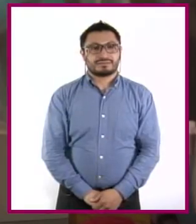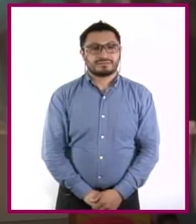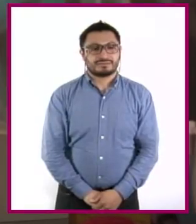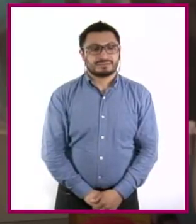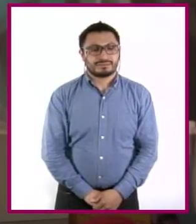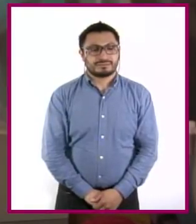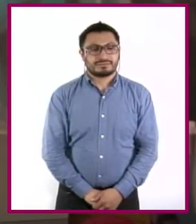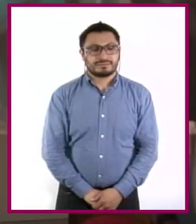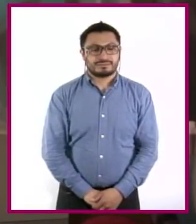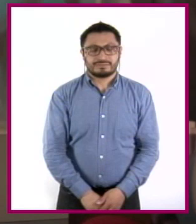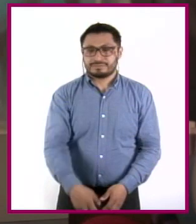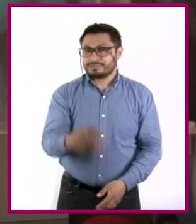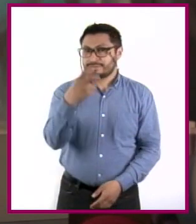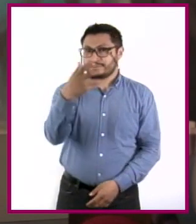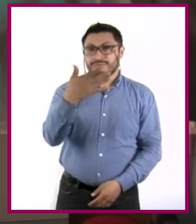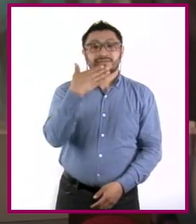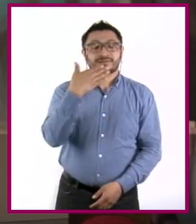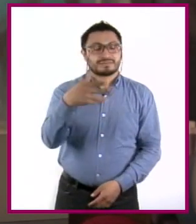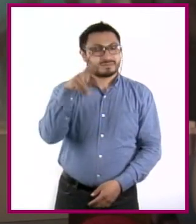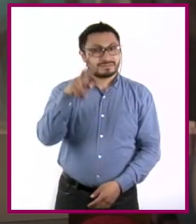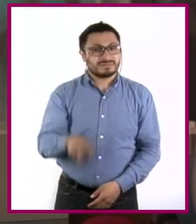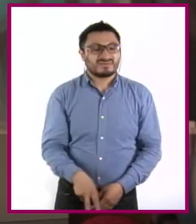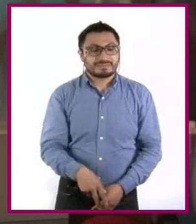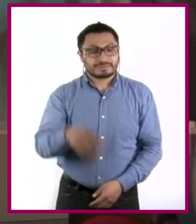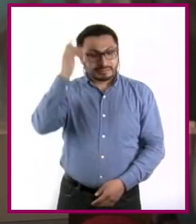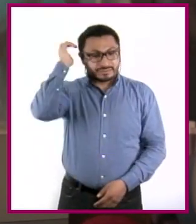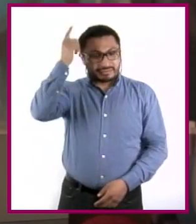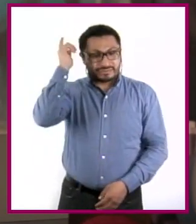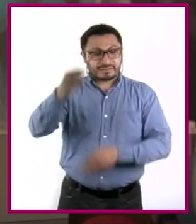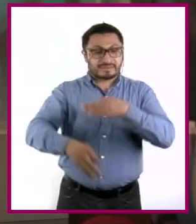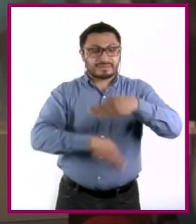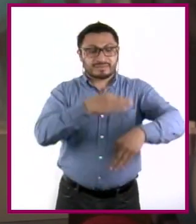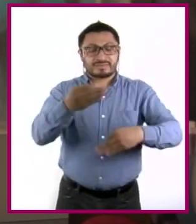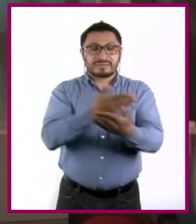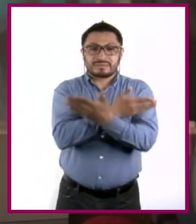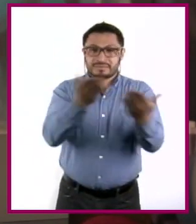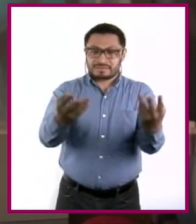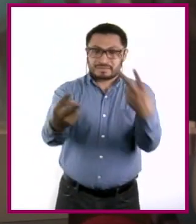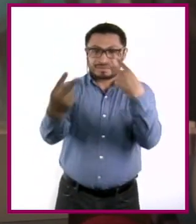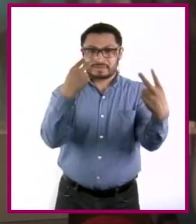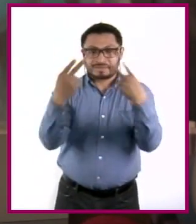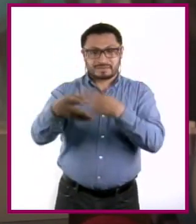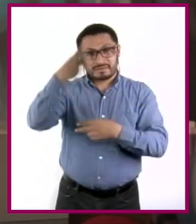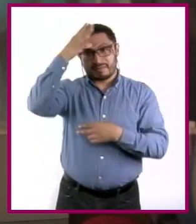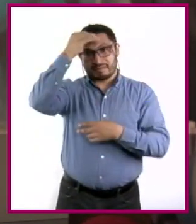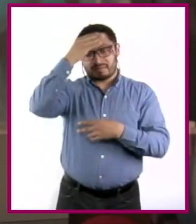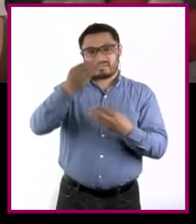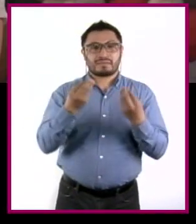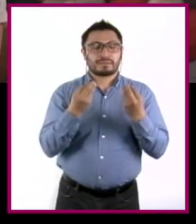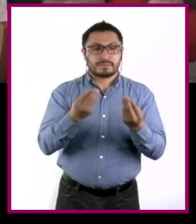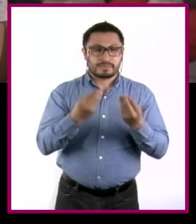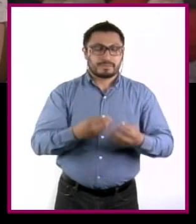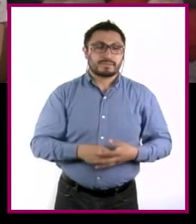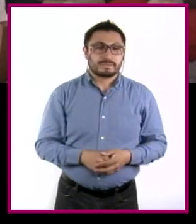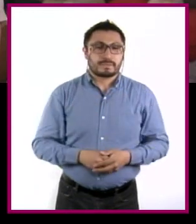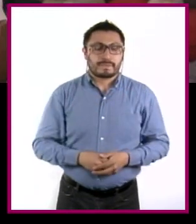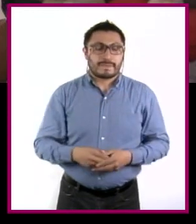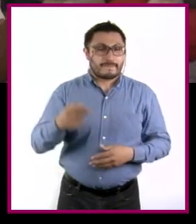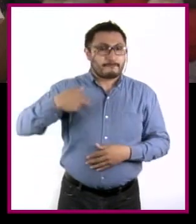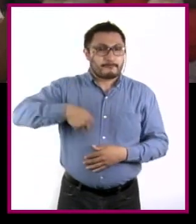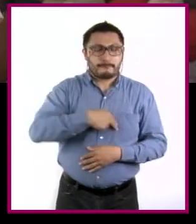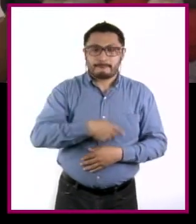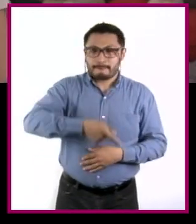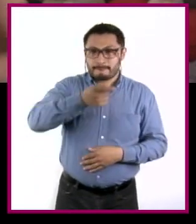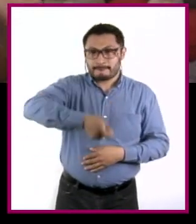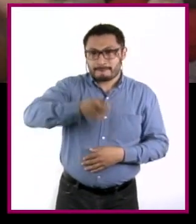Eso está muy bien, Zitla. Y espero que también todos en casa hayan aprendido mucho con nuestro videoblog de hoy. Nosotros